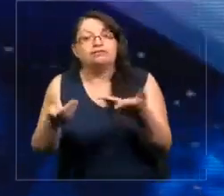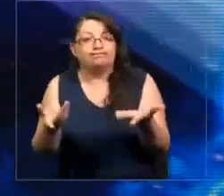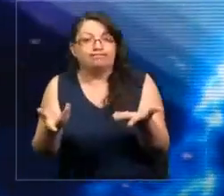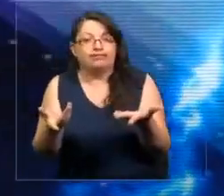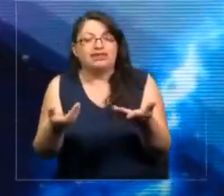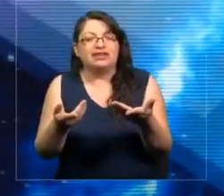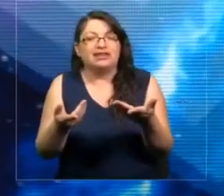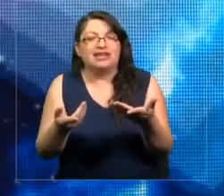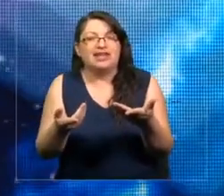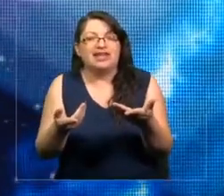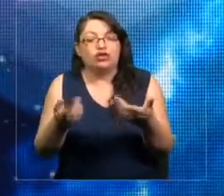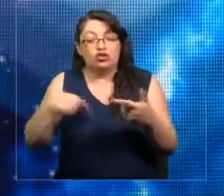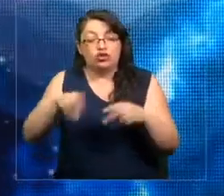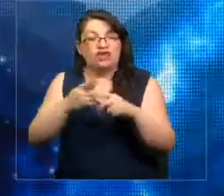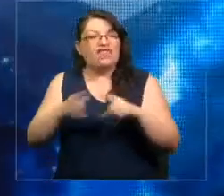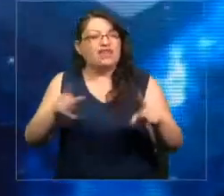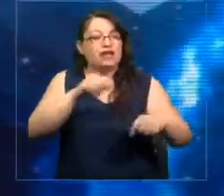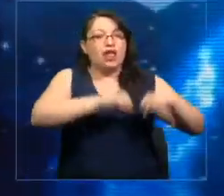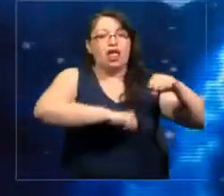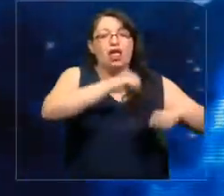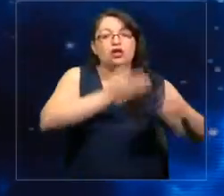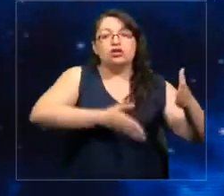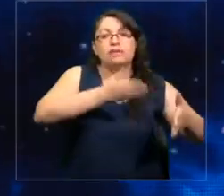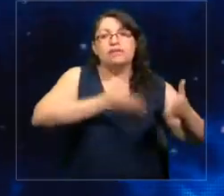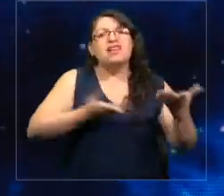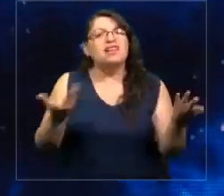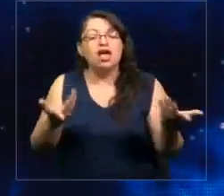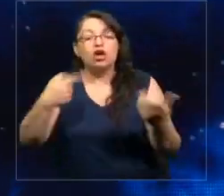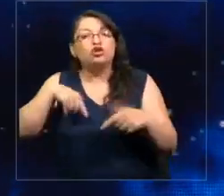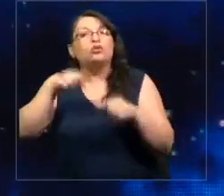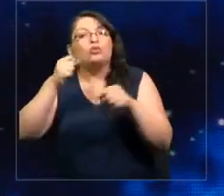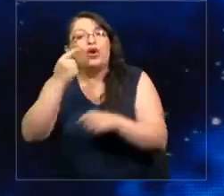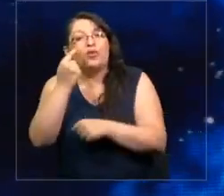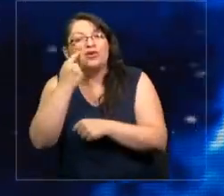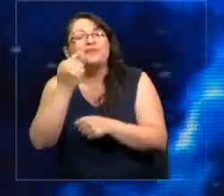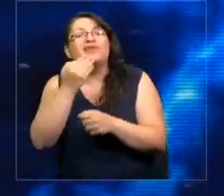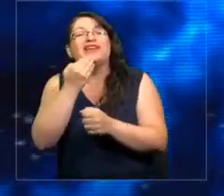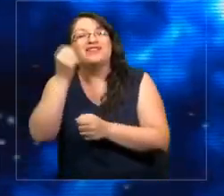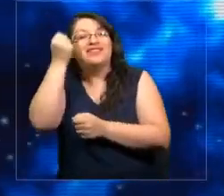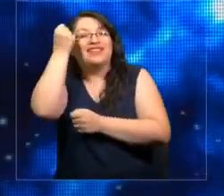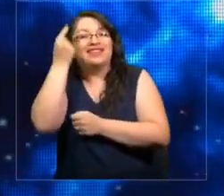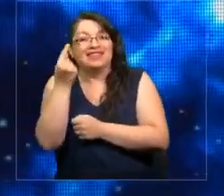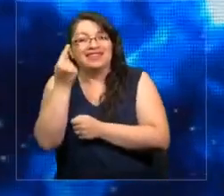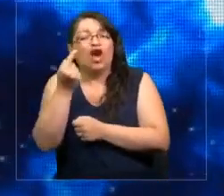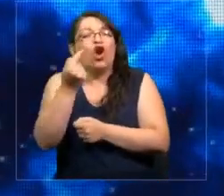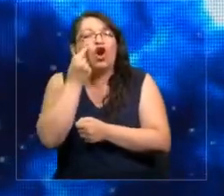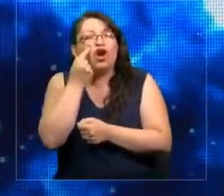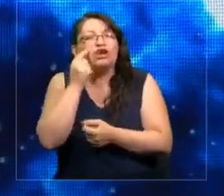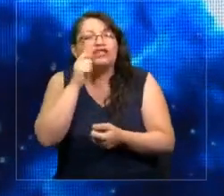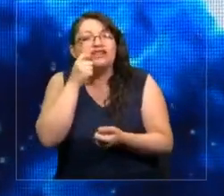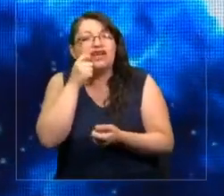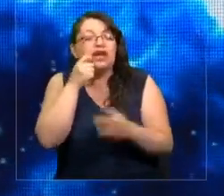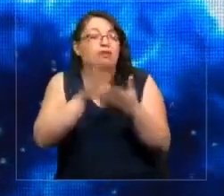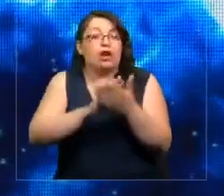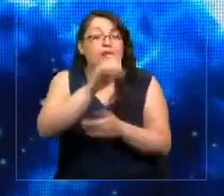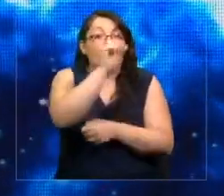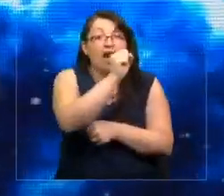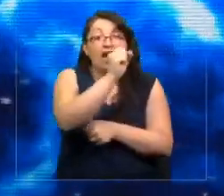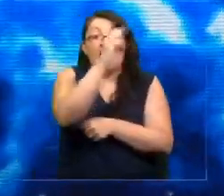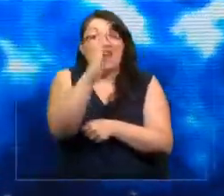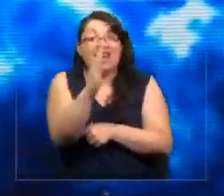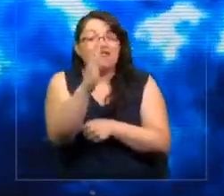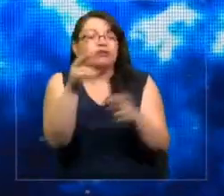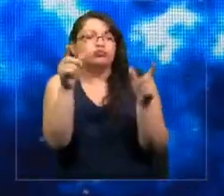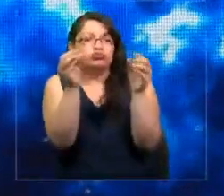distingue de las máquinas es que no solamente nosotros podemos conocer, sino que también comprender. Conocer es saber juntar la A con la B para